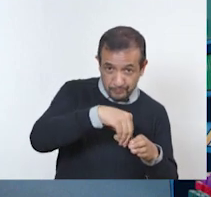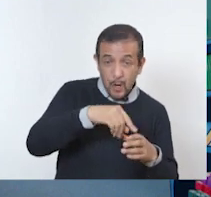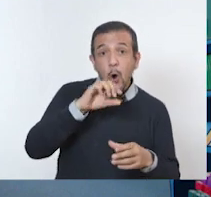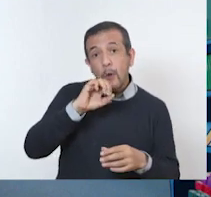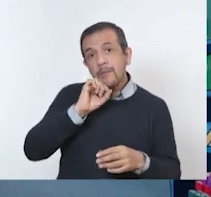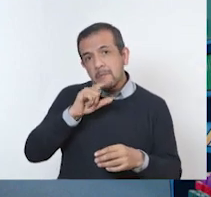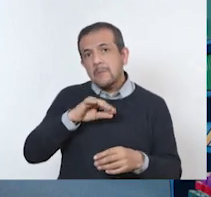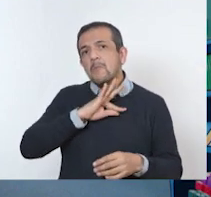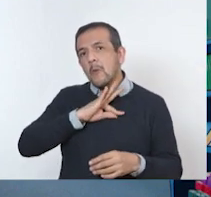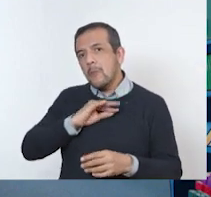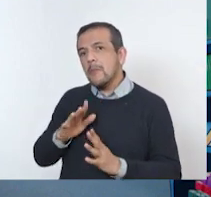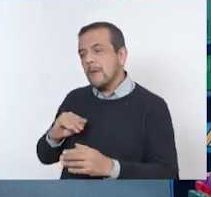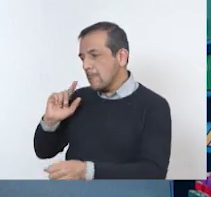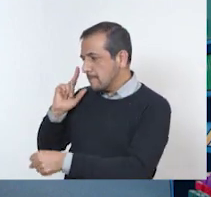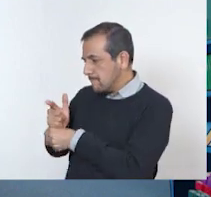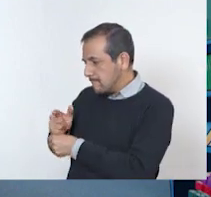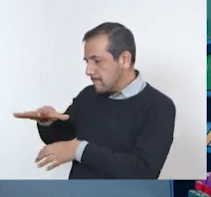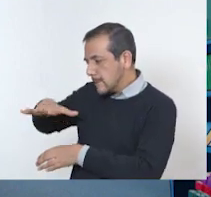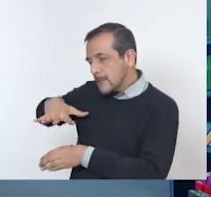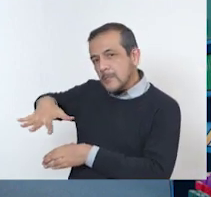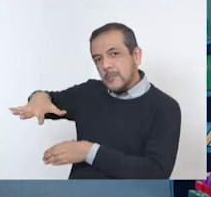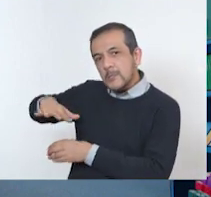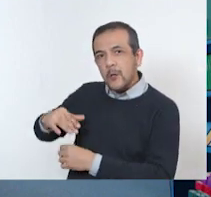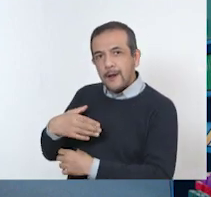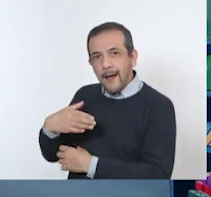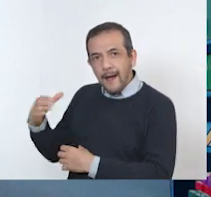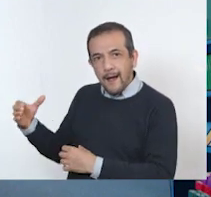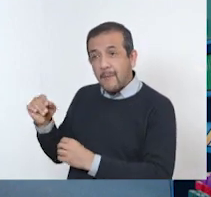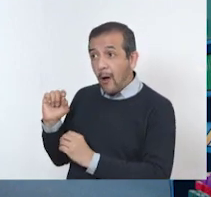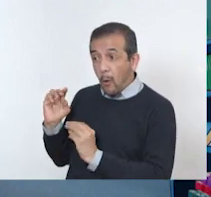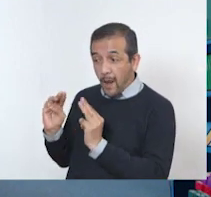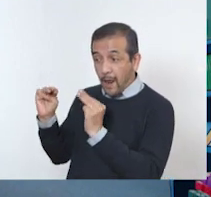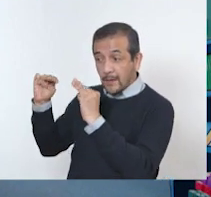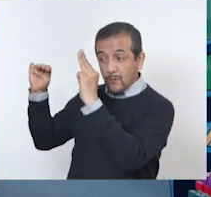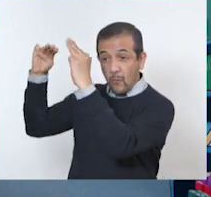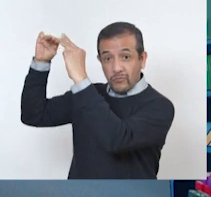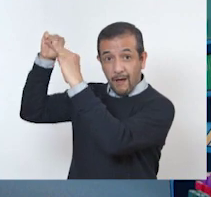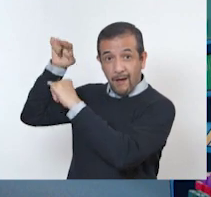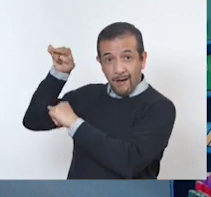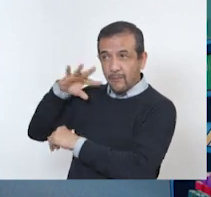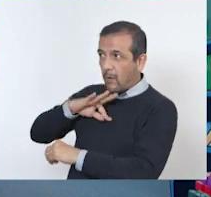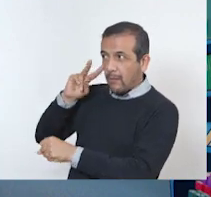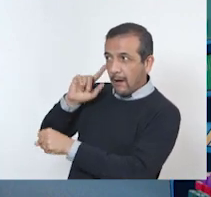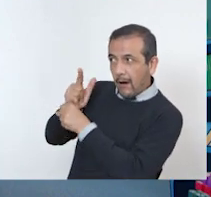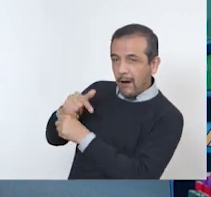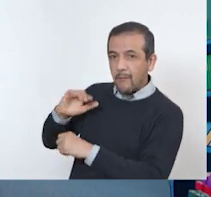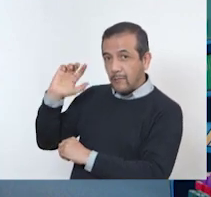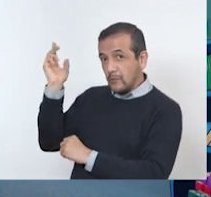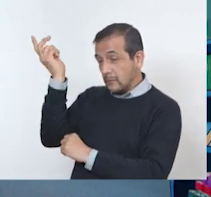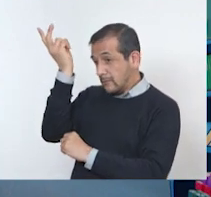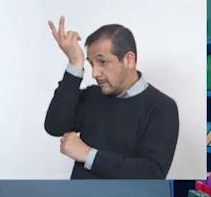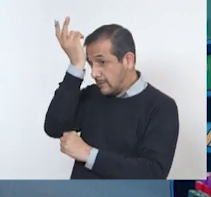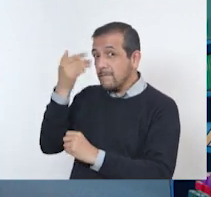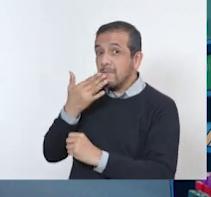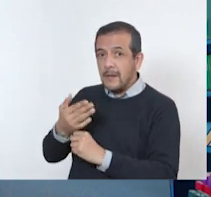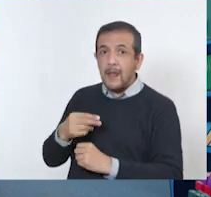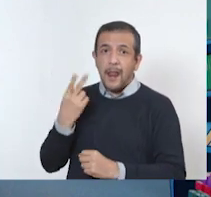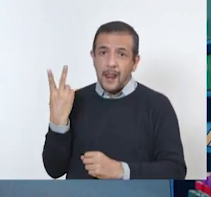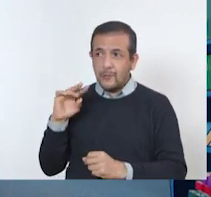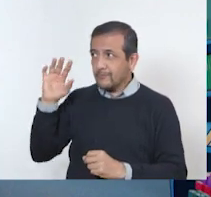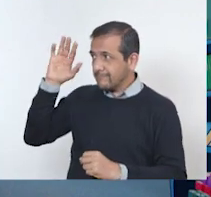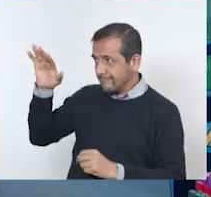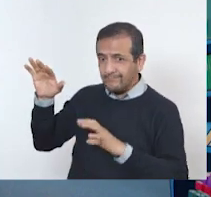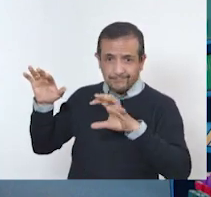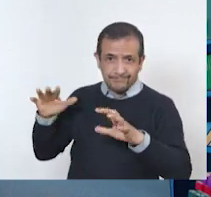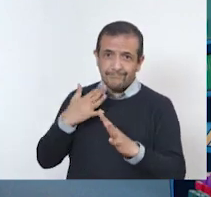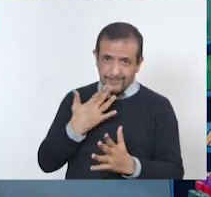en su hábitat natural. Como, por ejemplo, las cabras las podemos encontrar en las montañas. En las montañas. También son, pueden ir en cualquiera de las